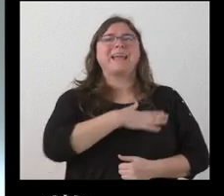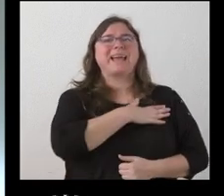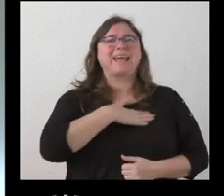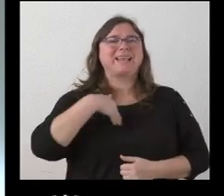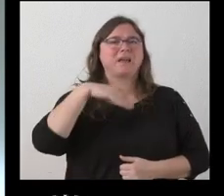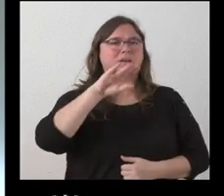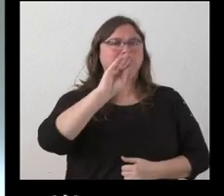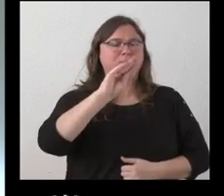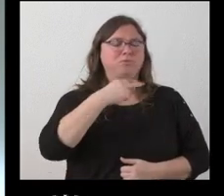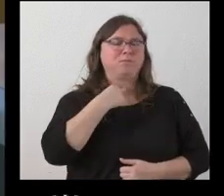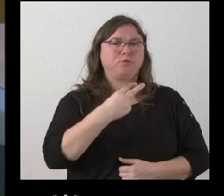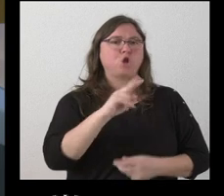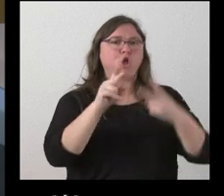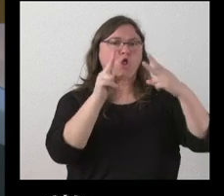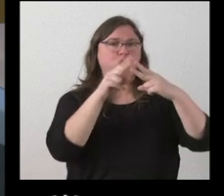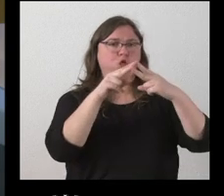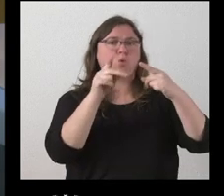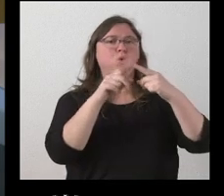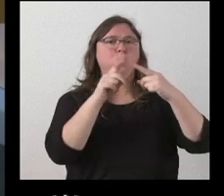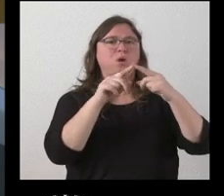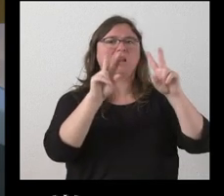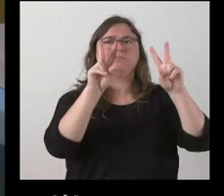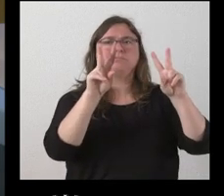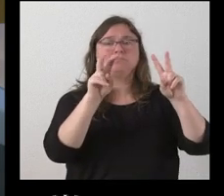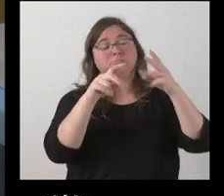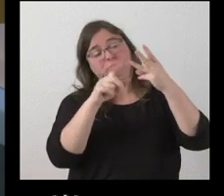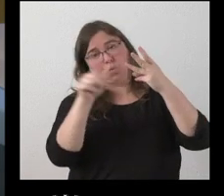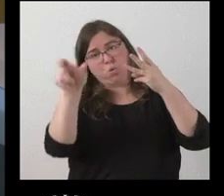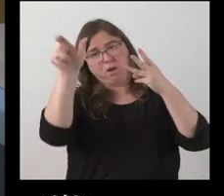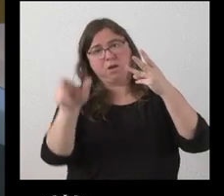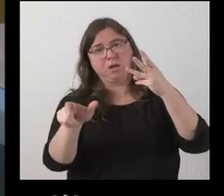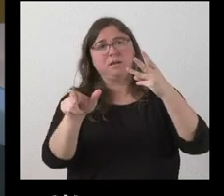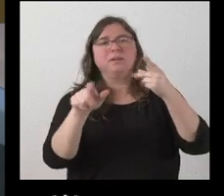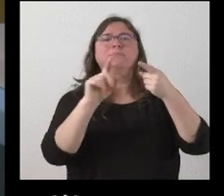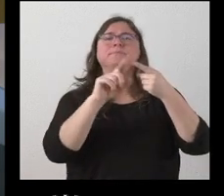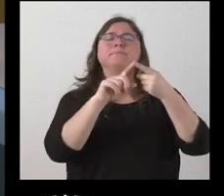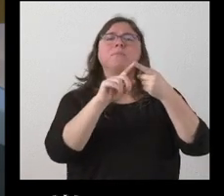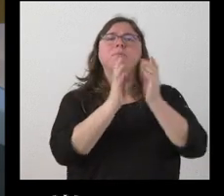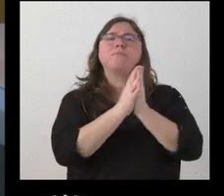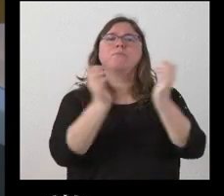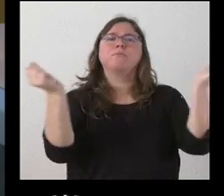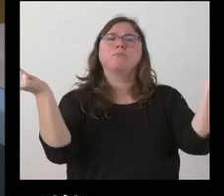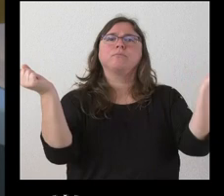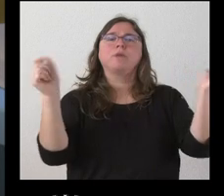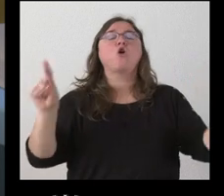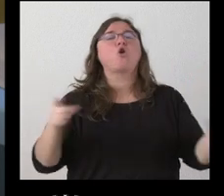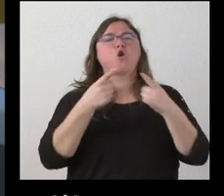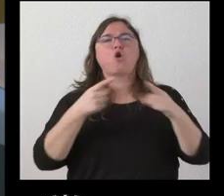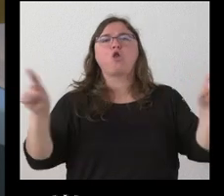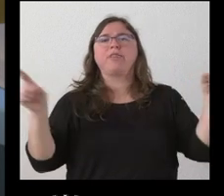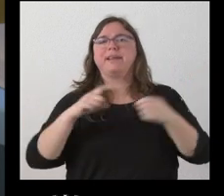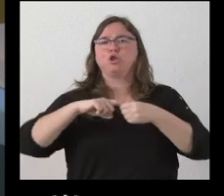dos cuestiones y una cuestión al señor Carnero sobre el concierto solidario que se está